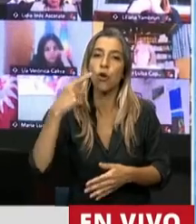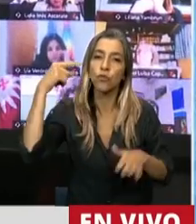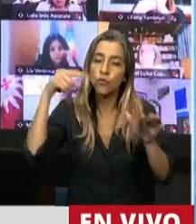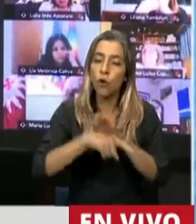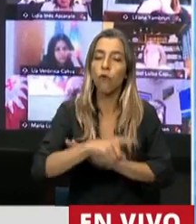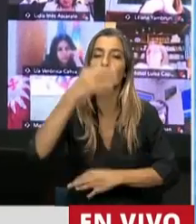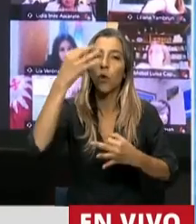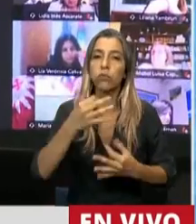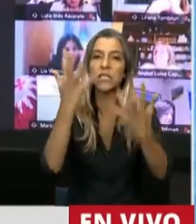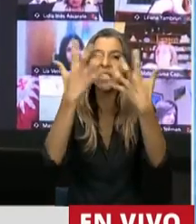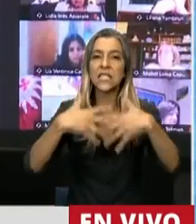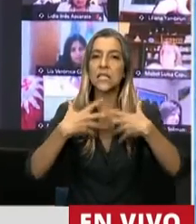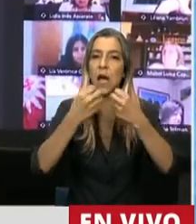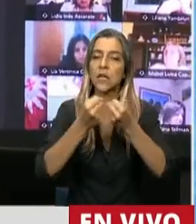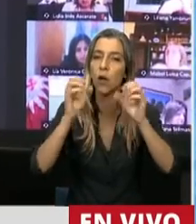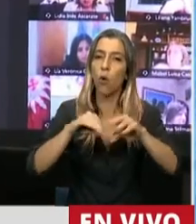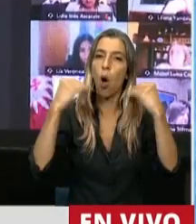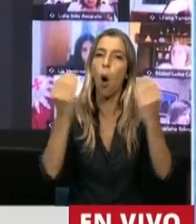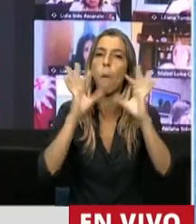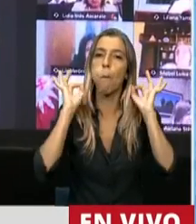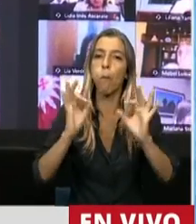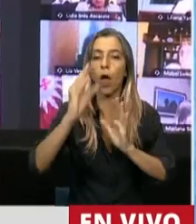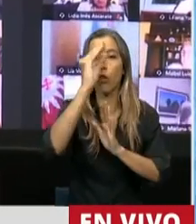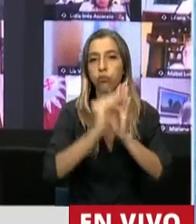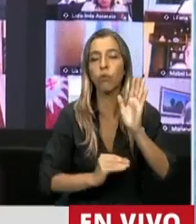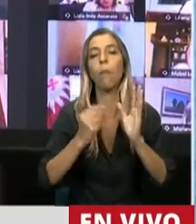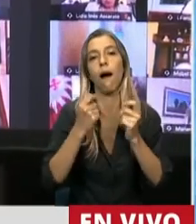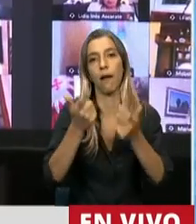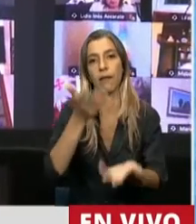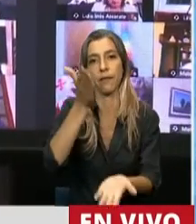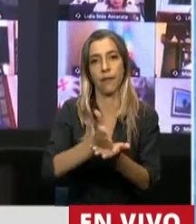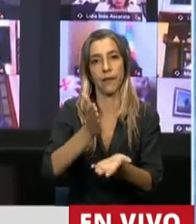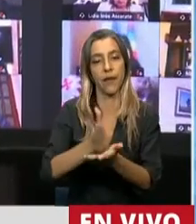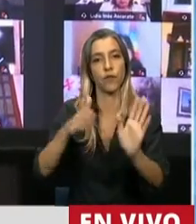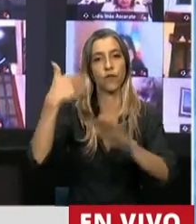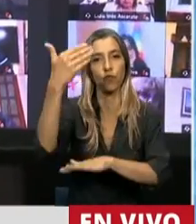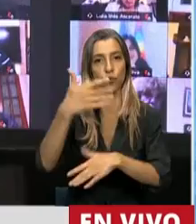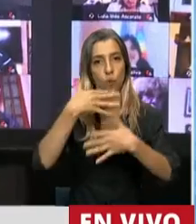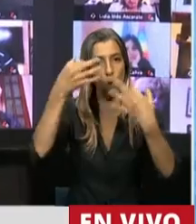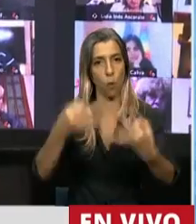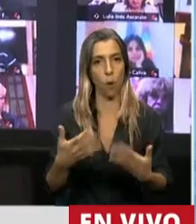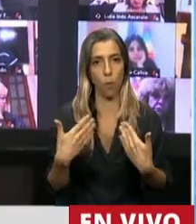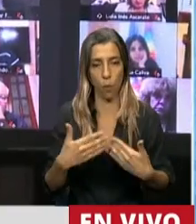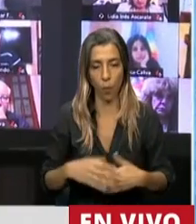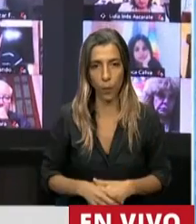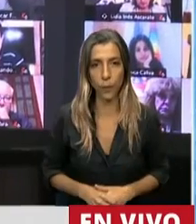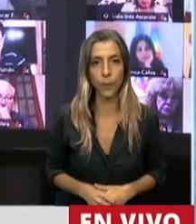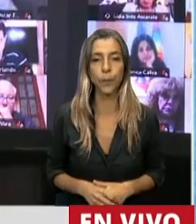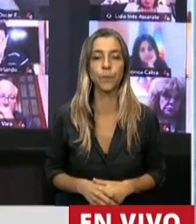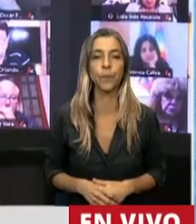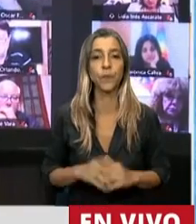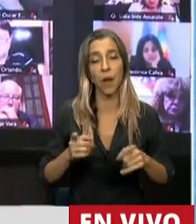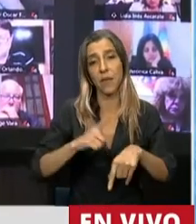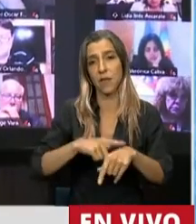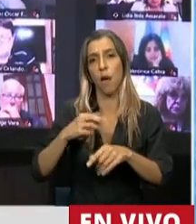y sustentabilidad del sistema para que justamente ese derecho explicitado tenga la posibilidad real de sostenerse en el